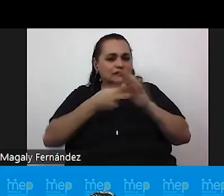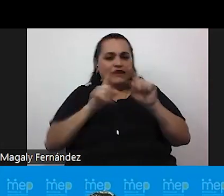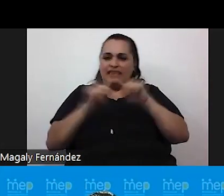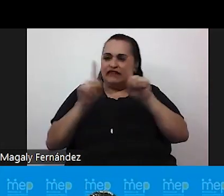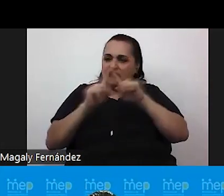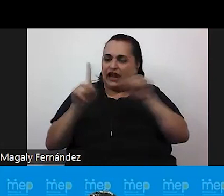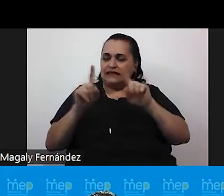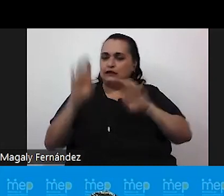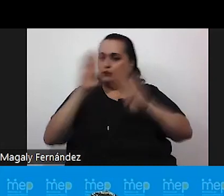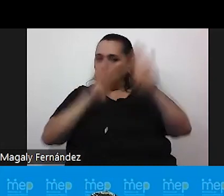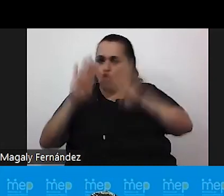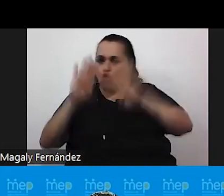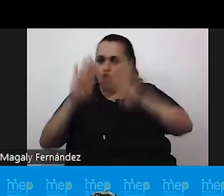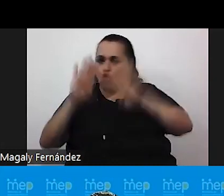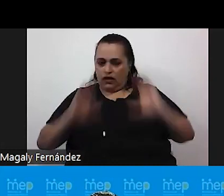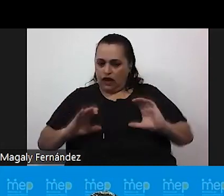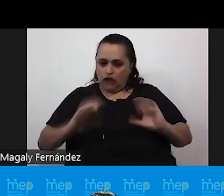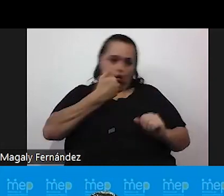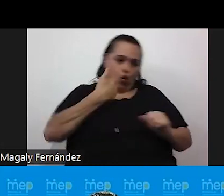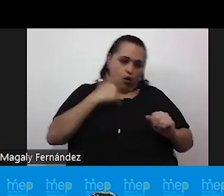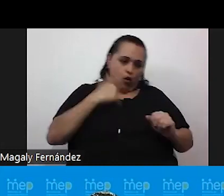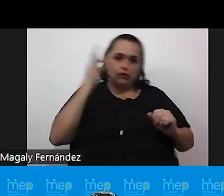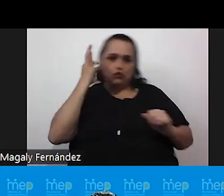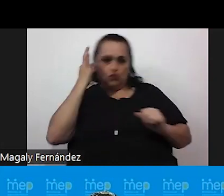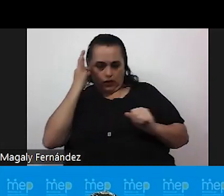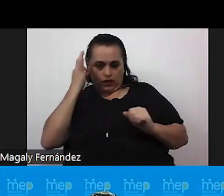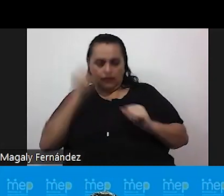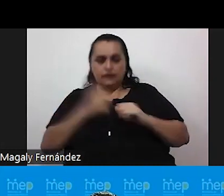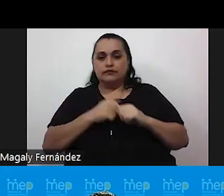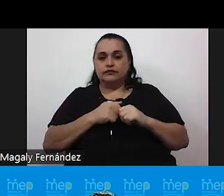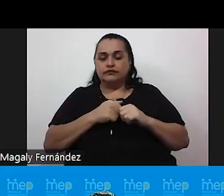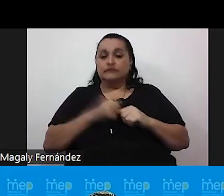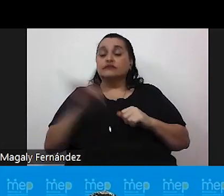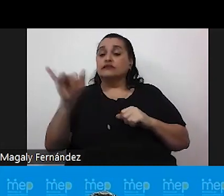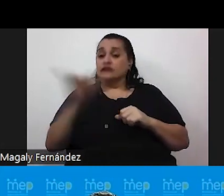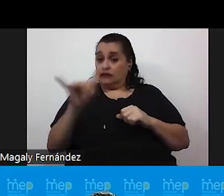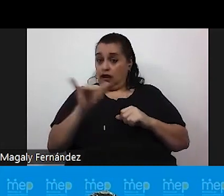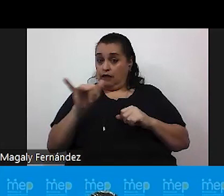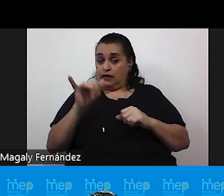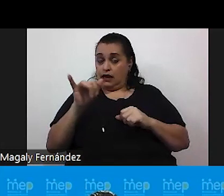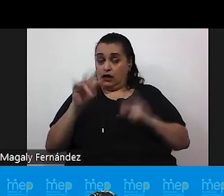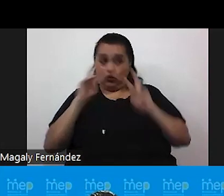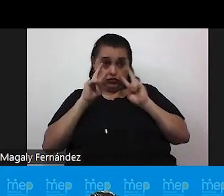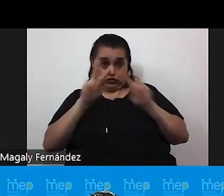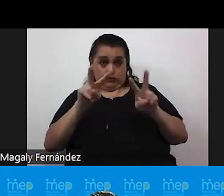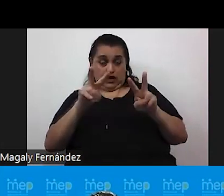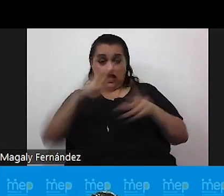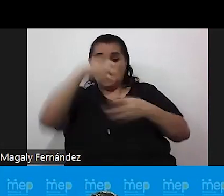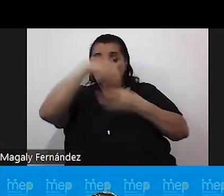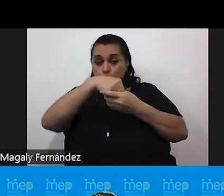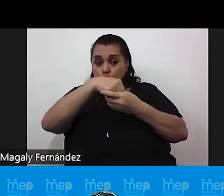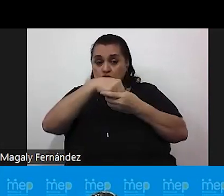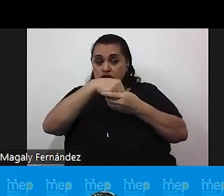fenotípicas, entre hombre y mujer. Y además de lo observable, influyen aspectos tales